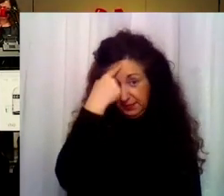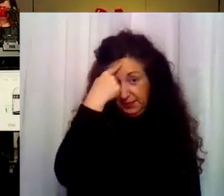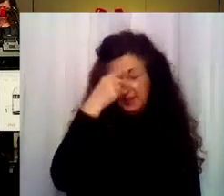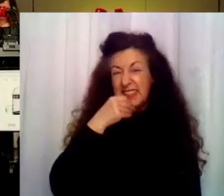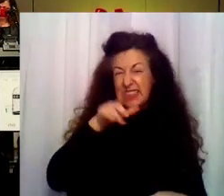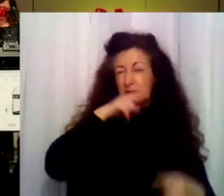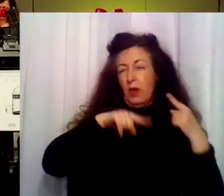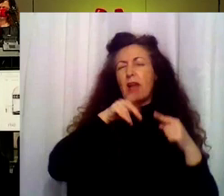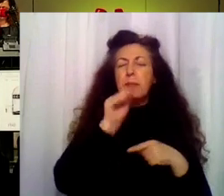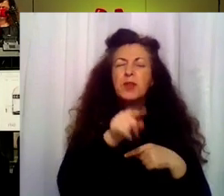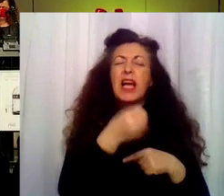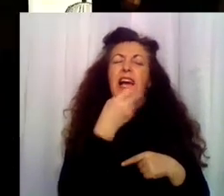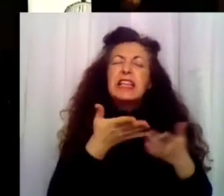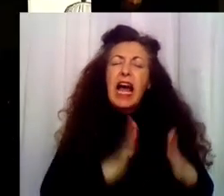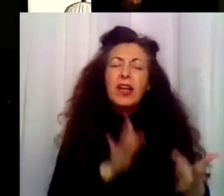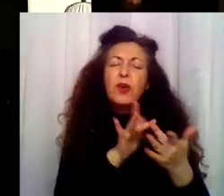Fue...